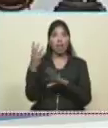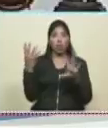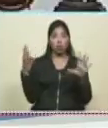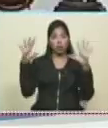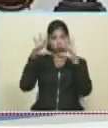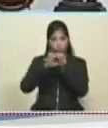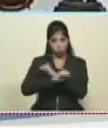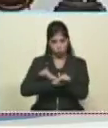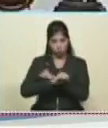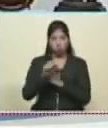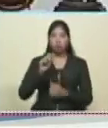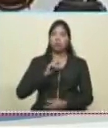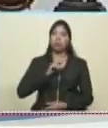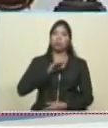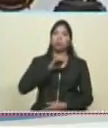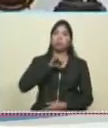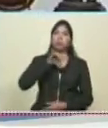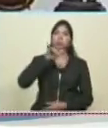9 de la noche.